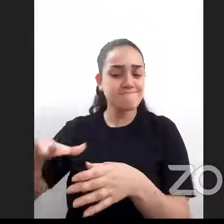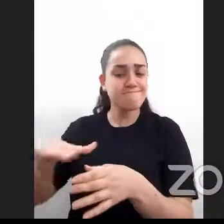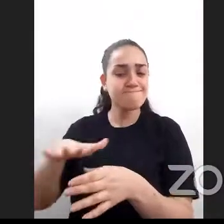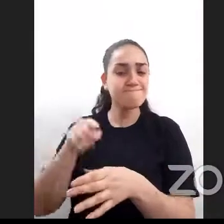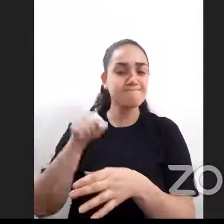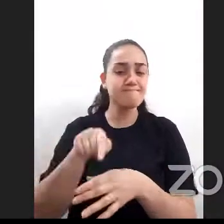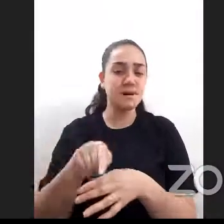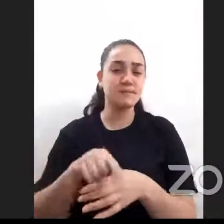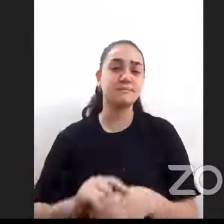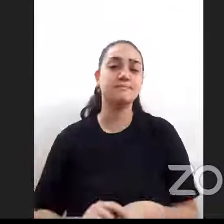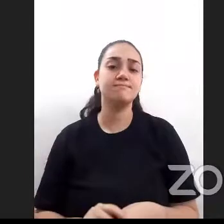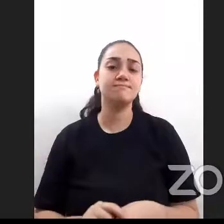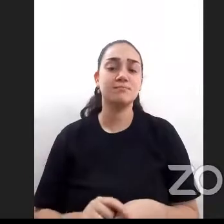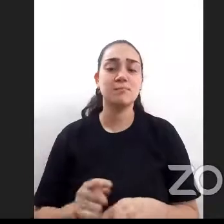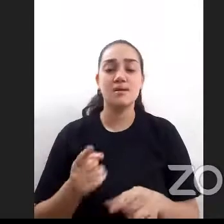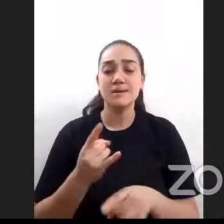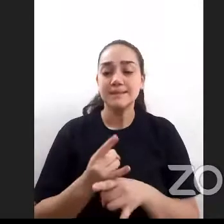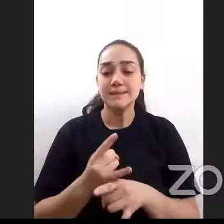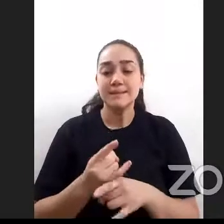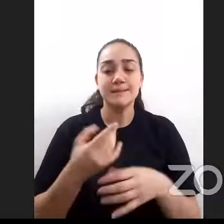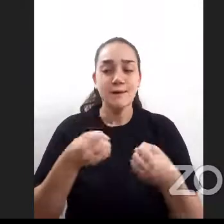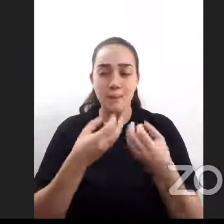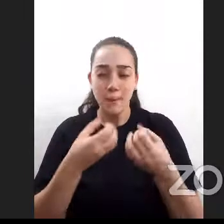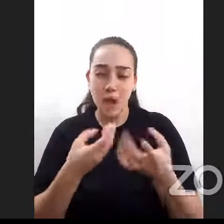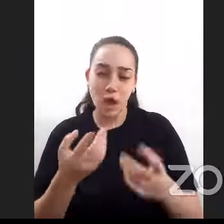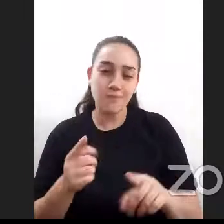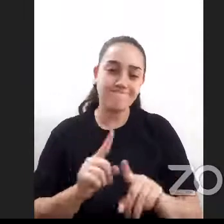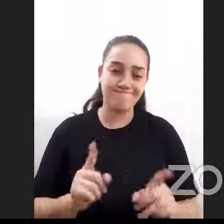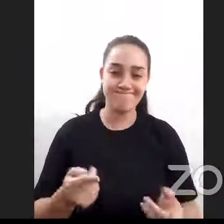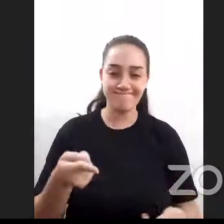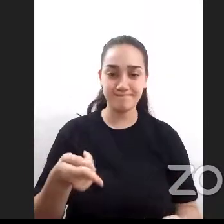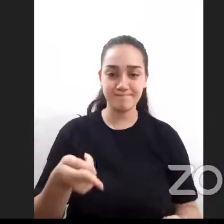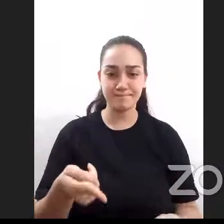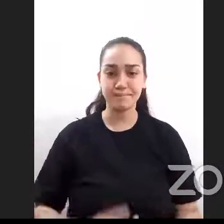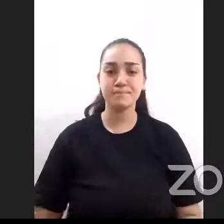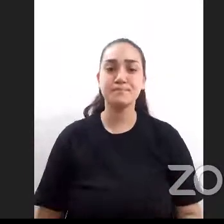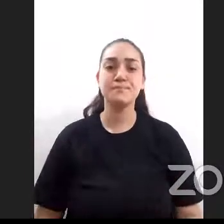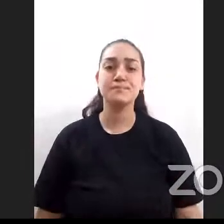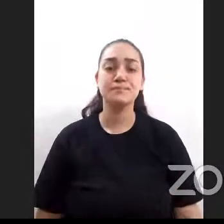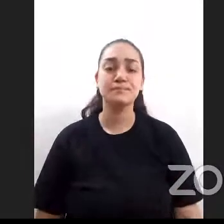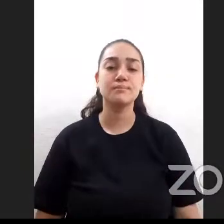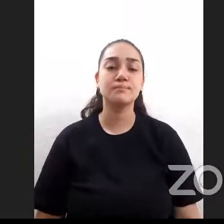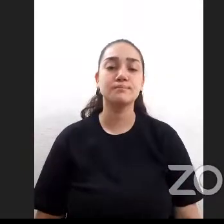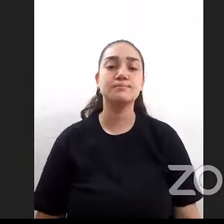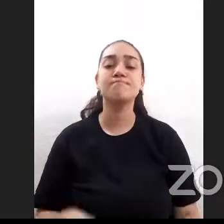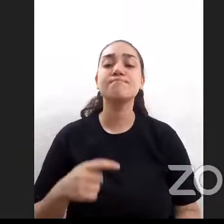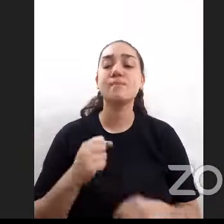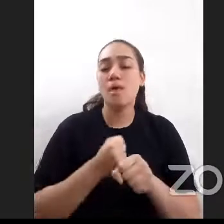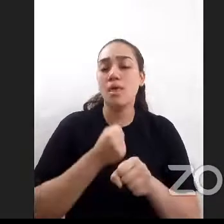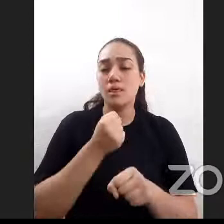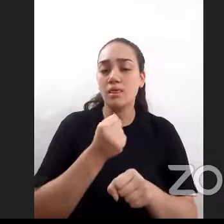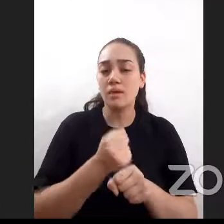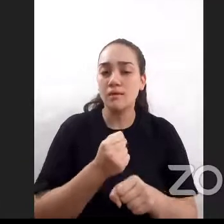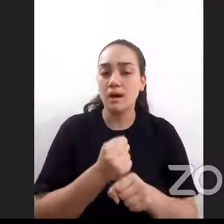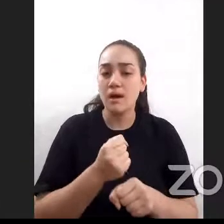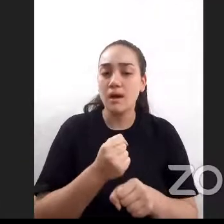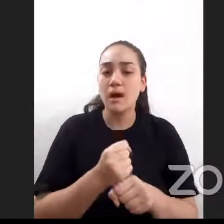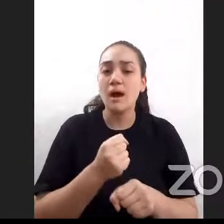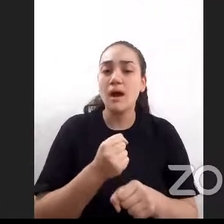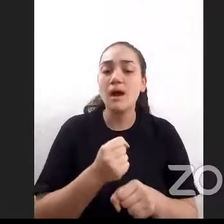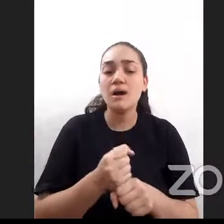siempre es viable y finalmente también estamos trabajando en evaluar distintas tecnologías de